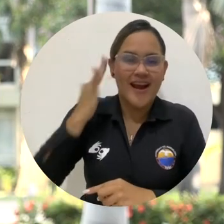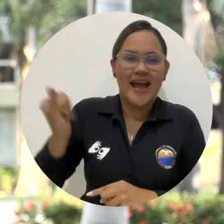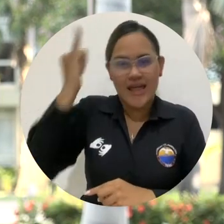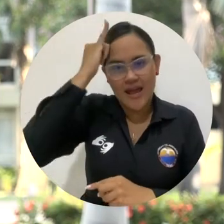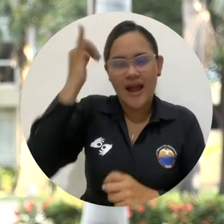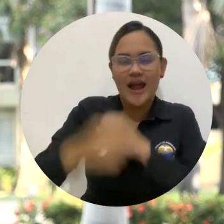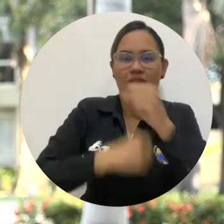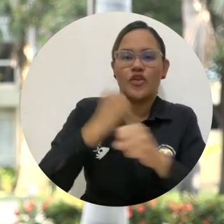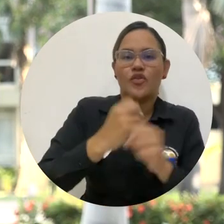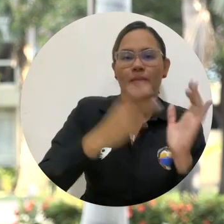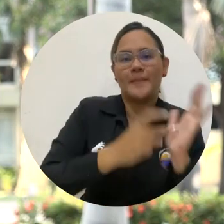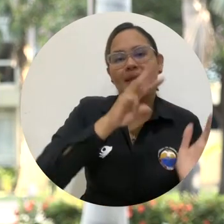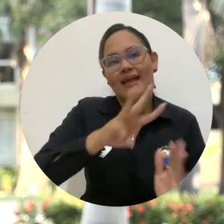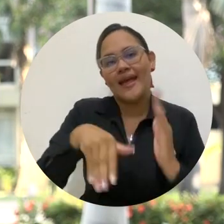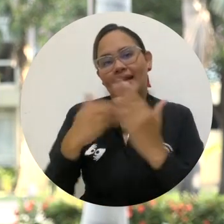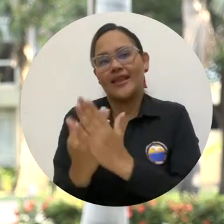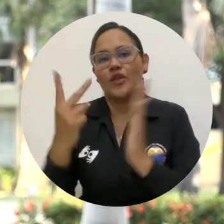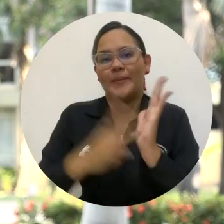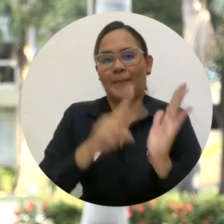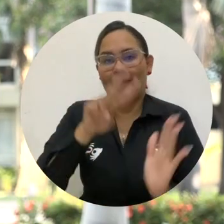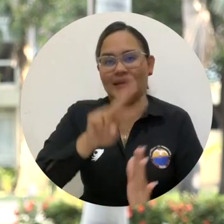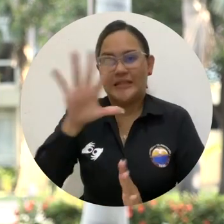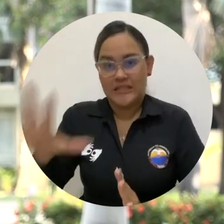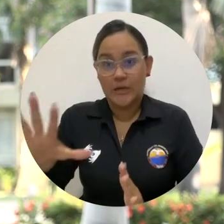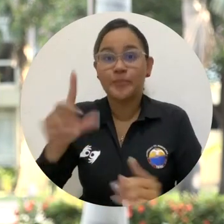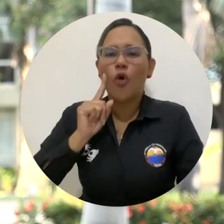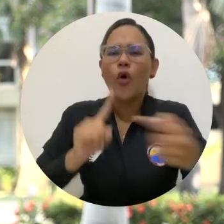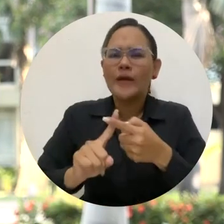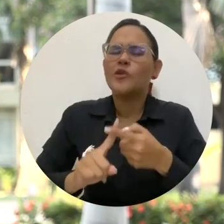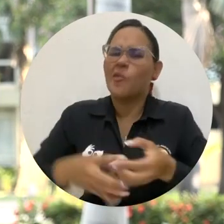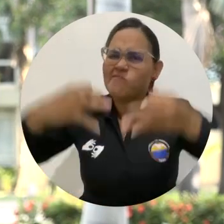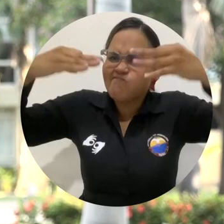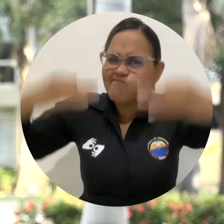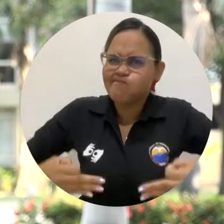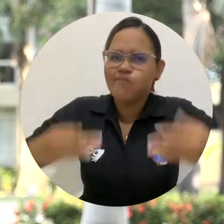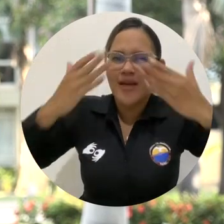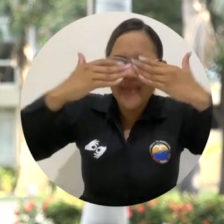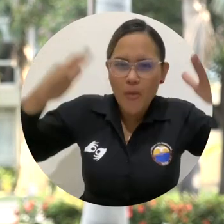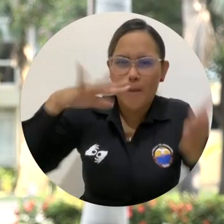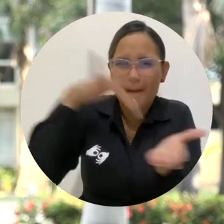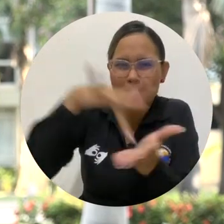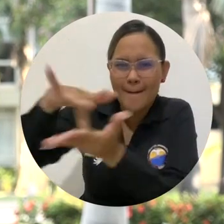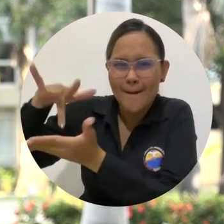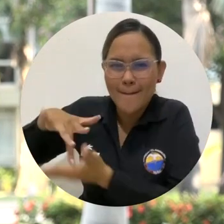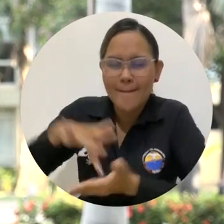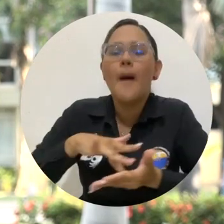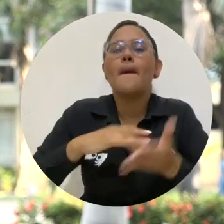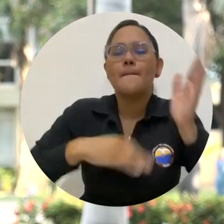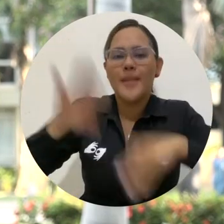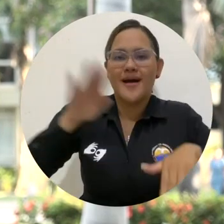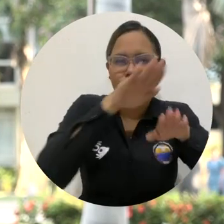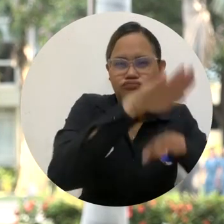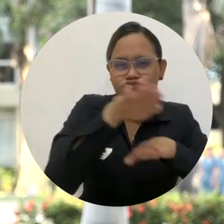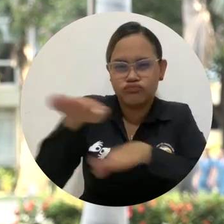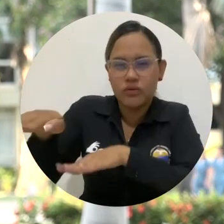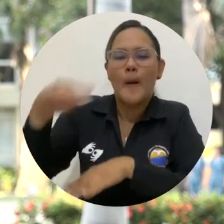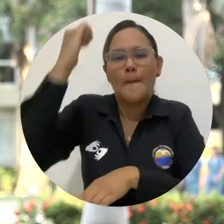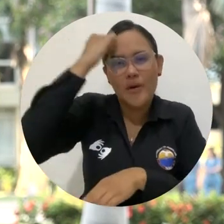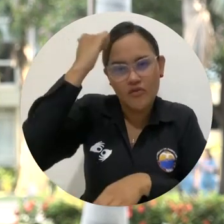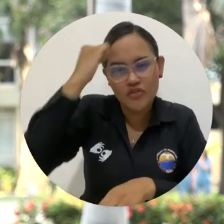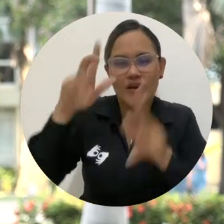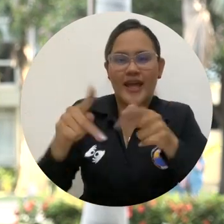2023-2025, para garantizar la participación democrática y representatividad de los estudiantes,